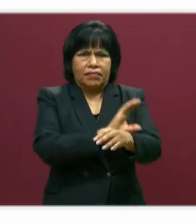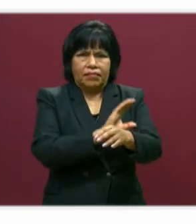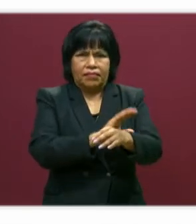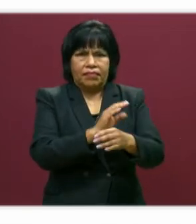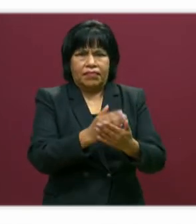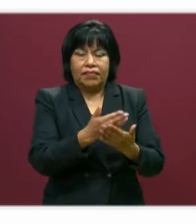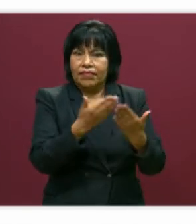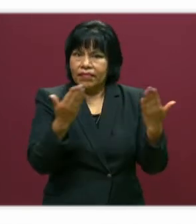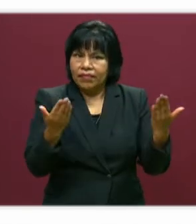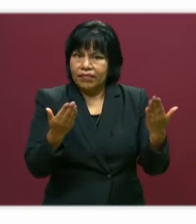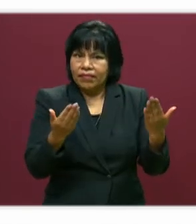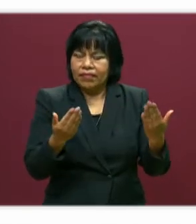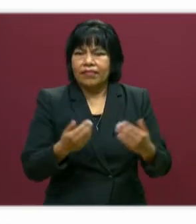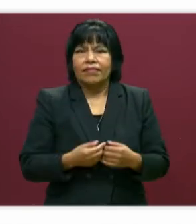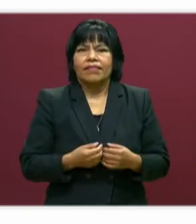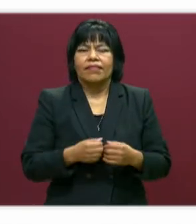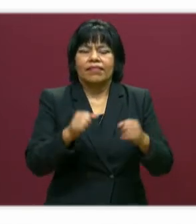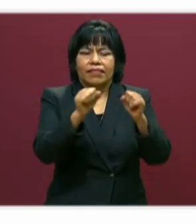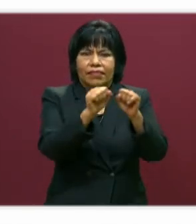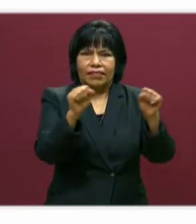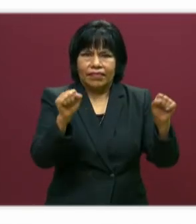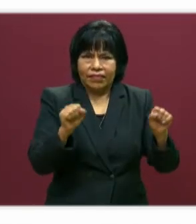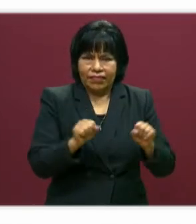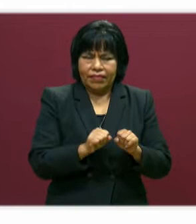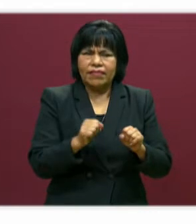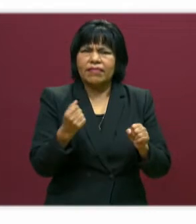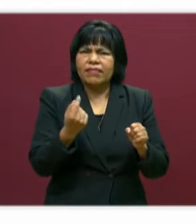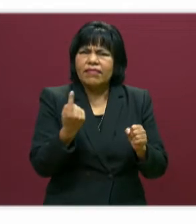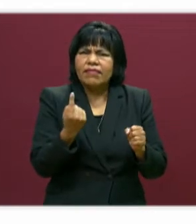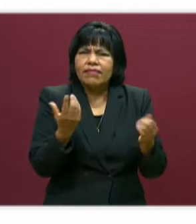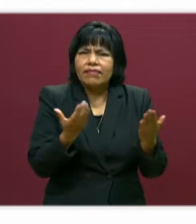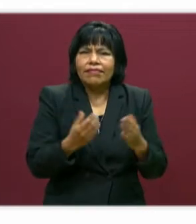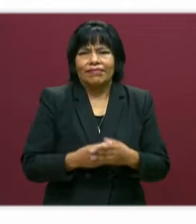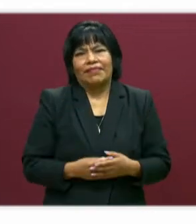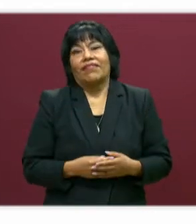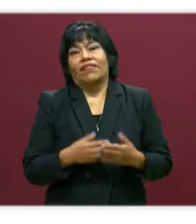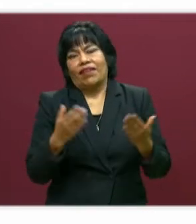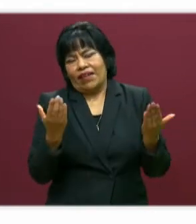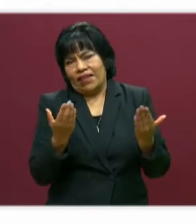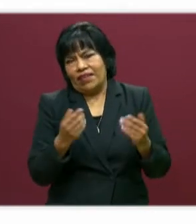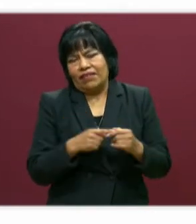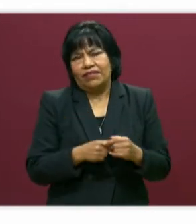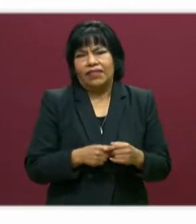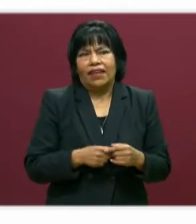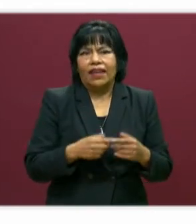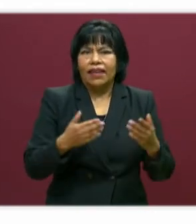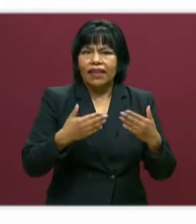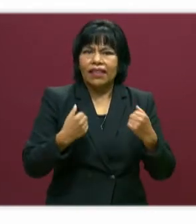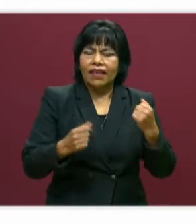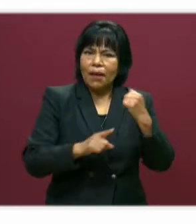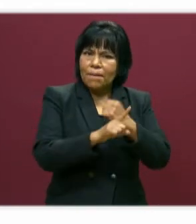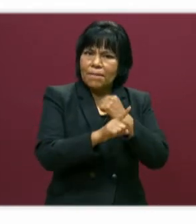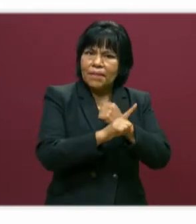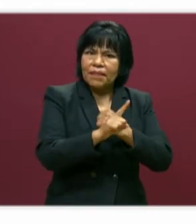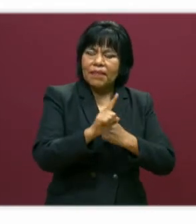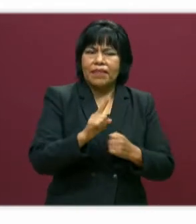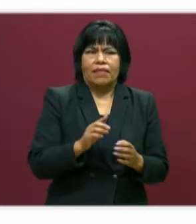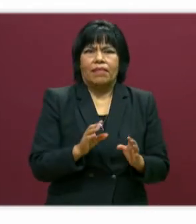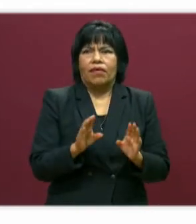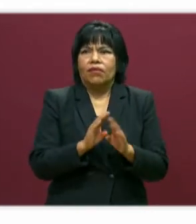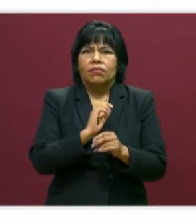presencial. ¿Qué haríamos en lo presencial? Ah, pues lo que haríamos es comprender el problema a resolver.